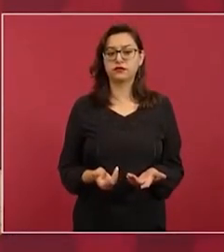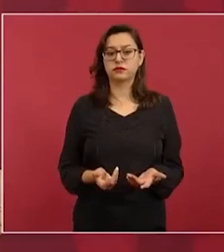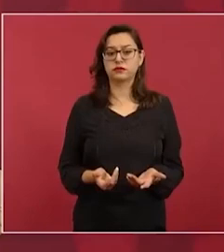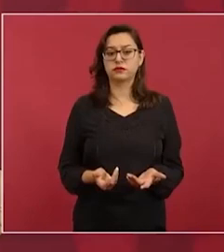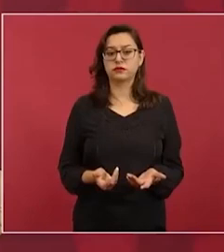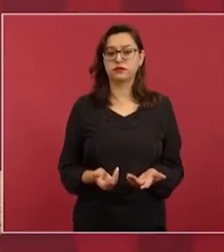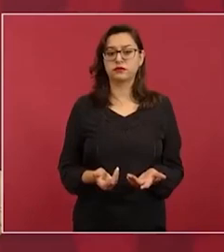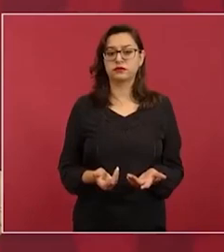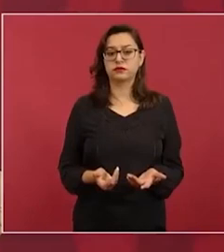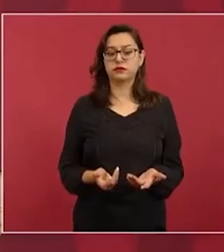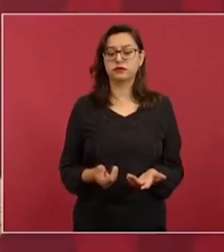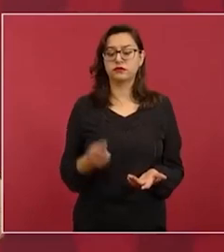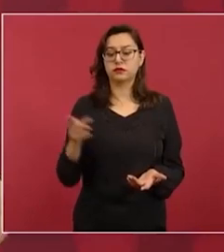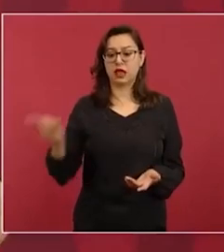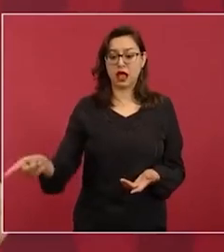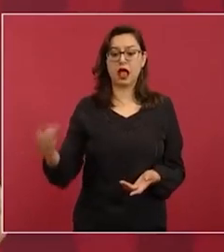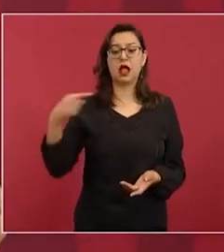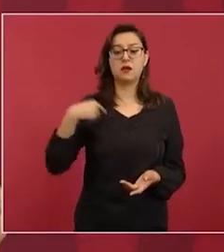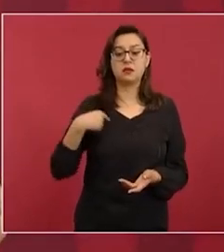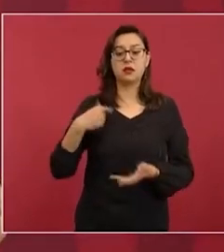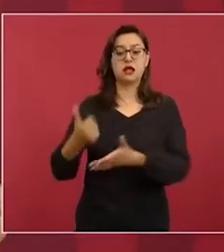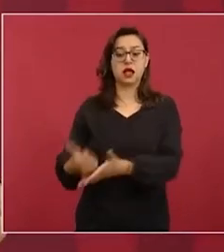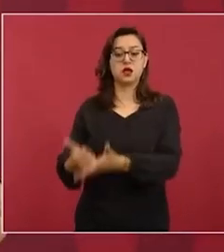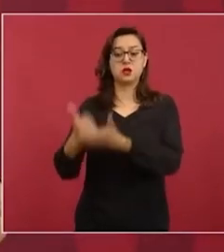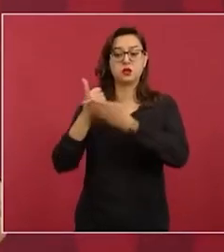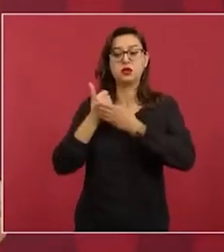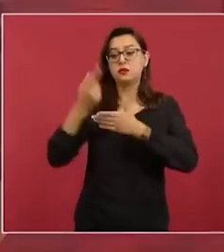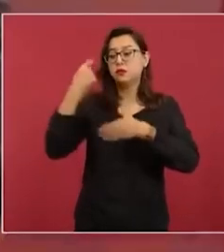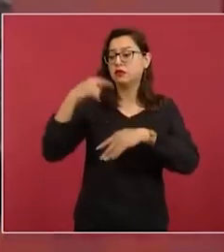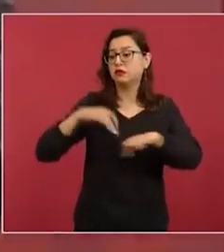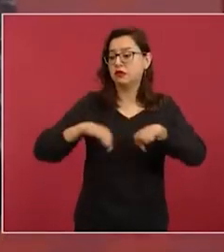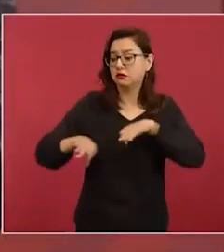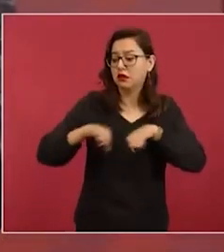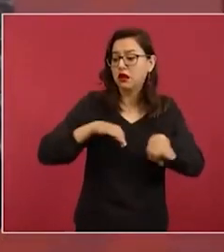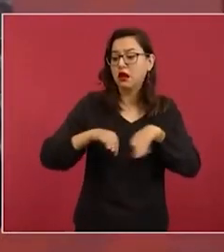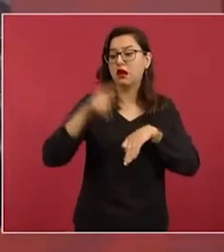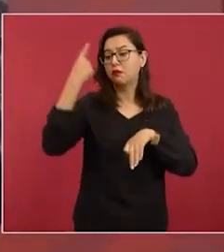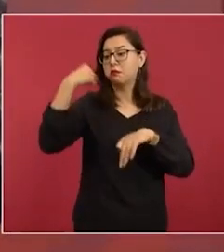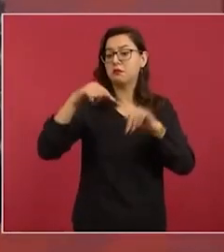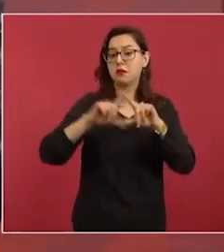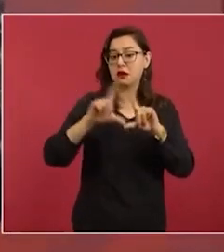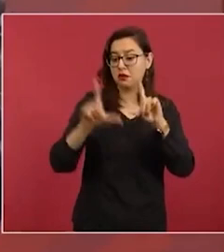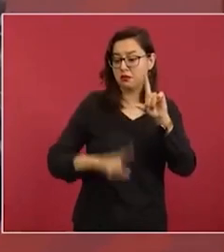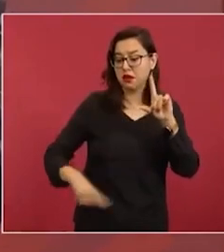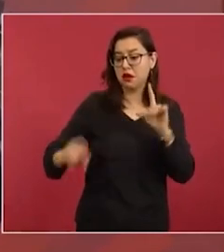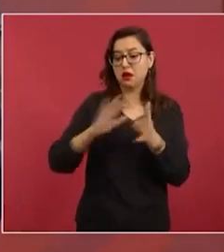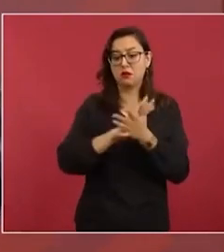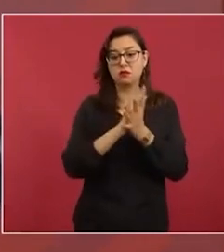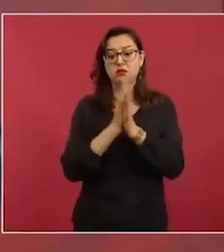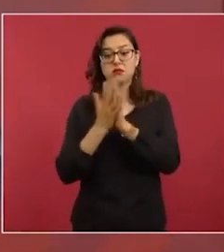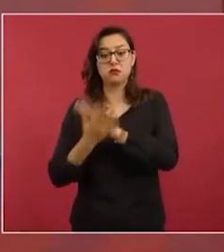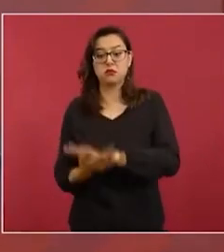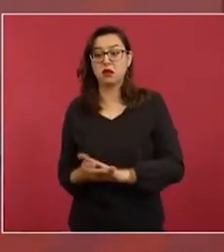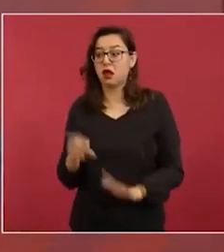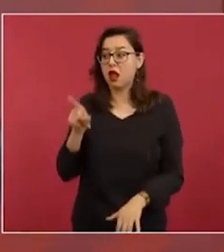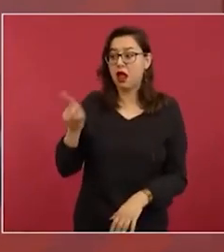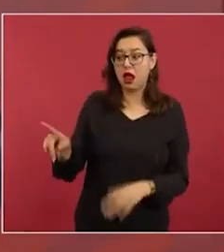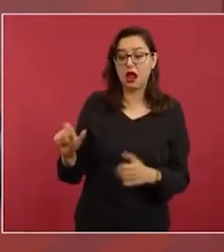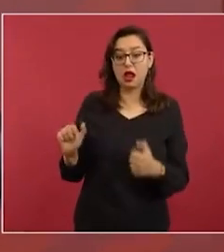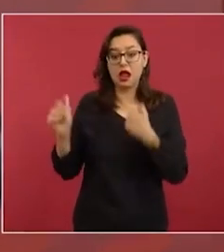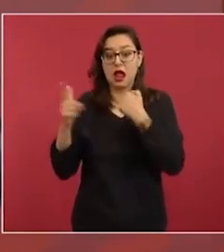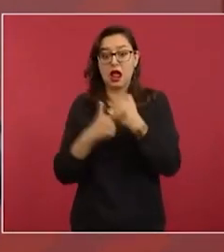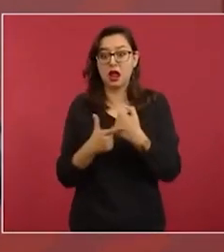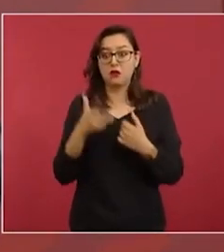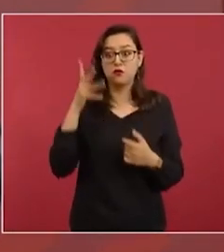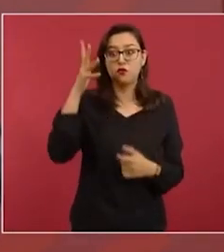ayudándome. En la transformación no es precandidato a la